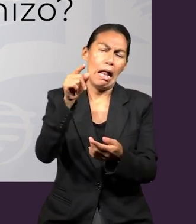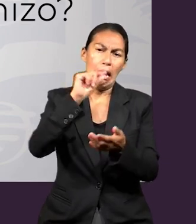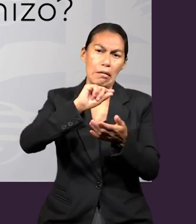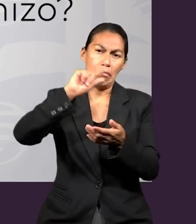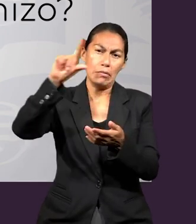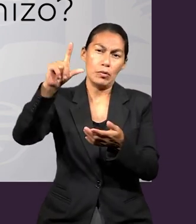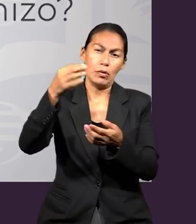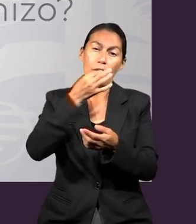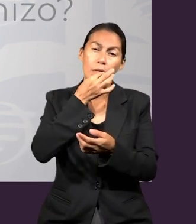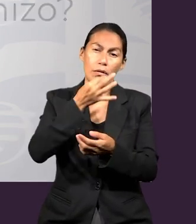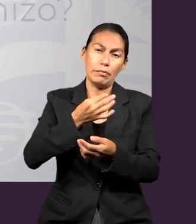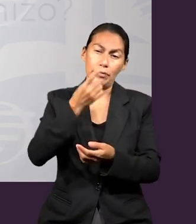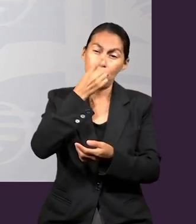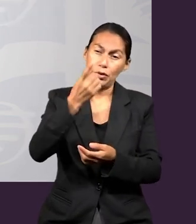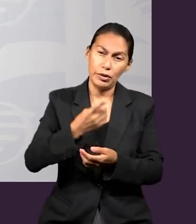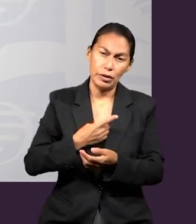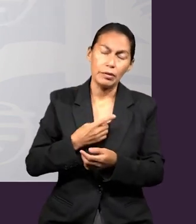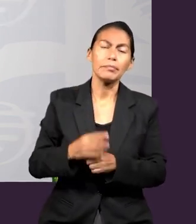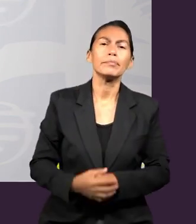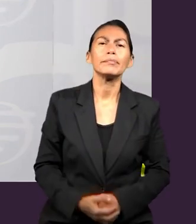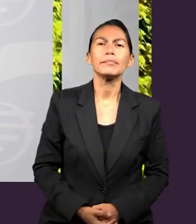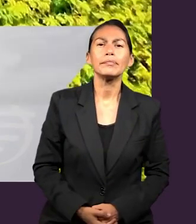contestarnos esta pregunta.